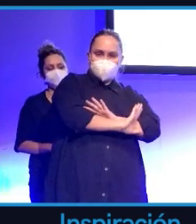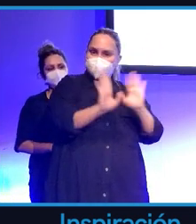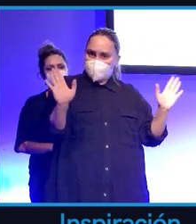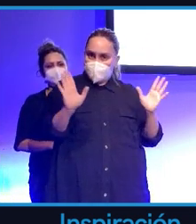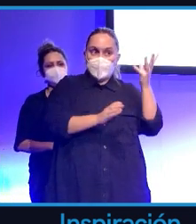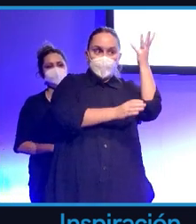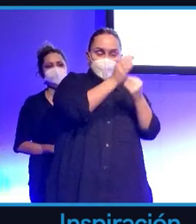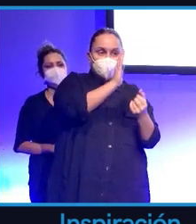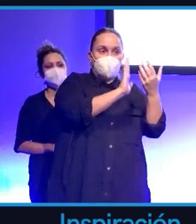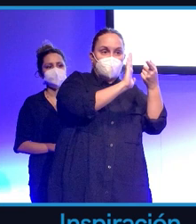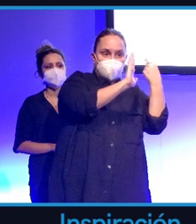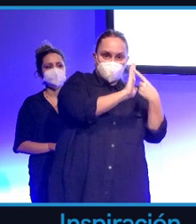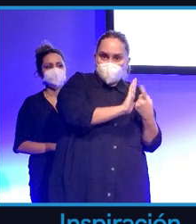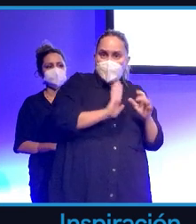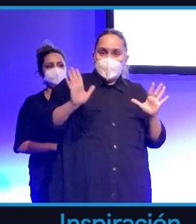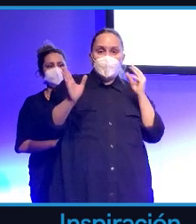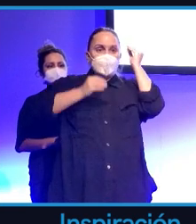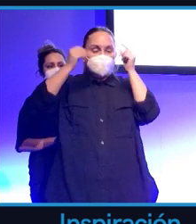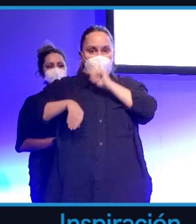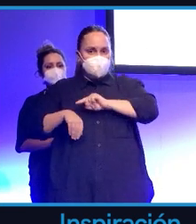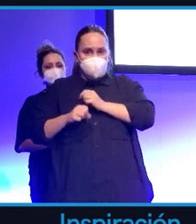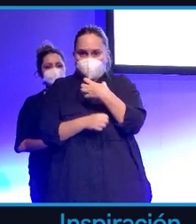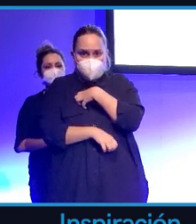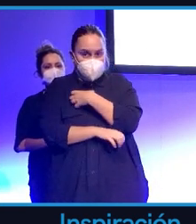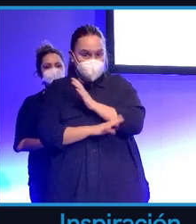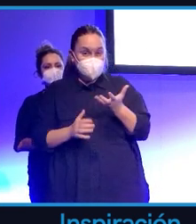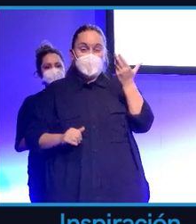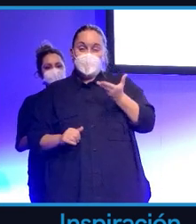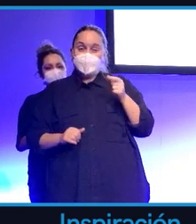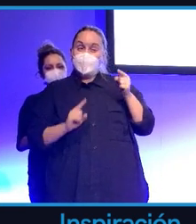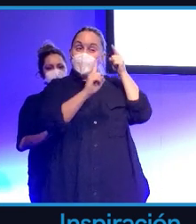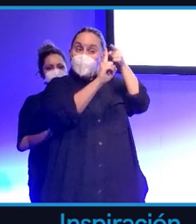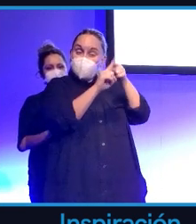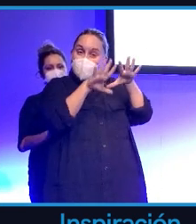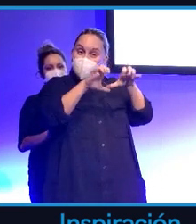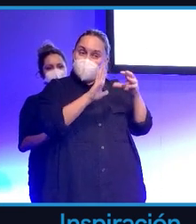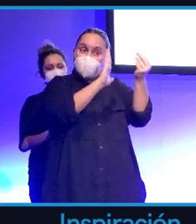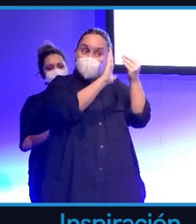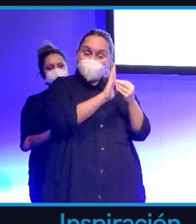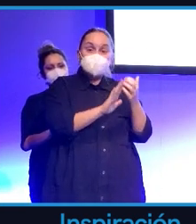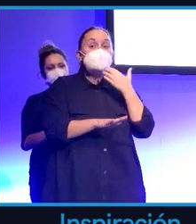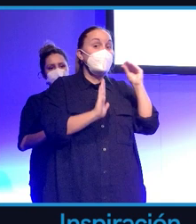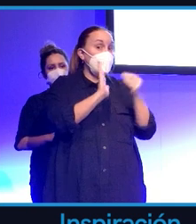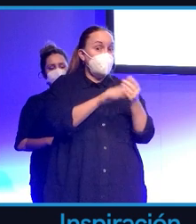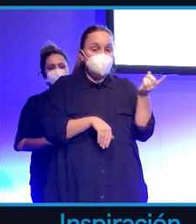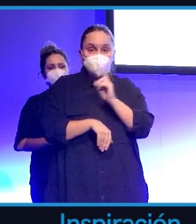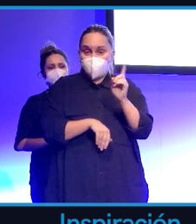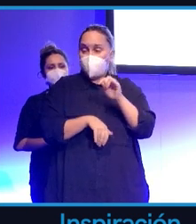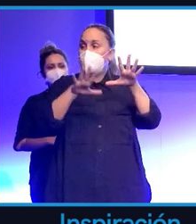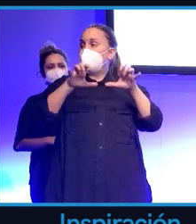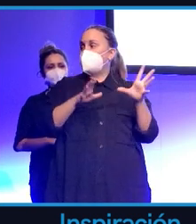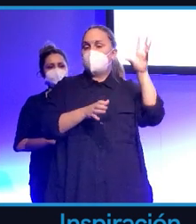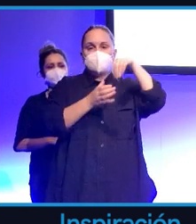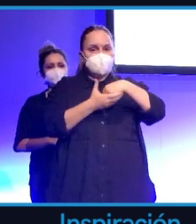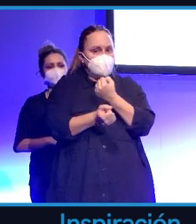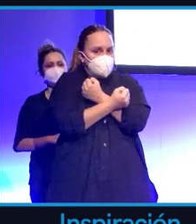importante todo lo que no introduzcamos en los objetivos de aprendizaje no formarán parte de ese aprendizaje